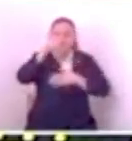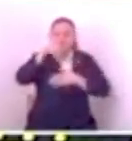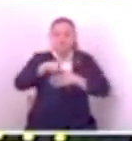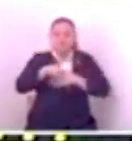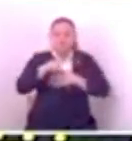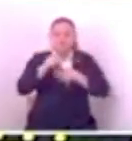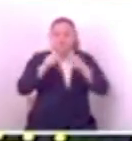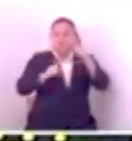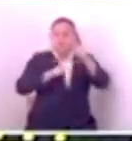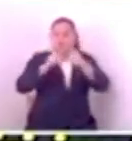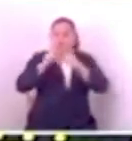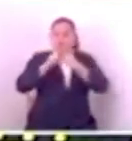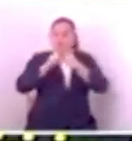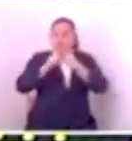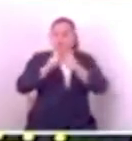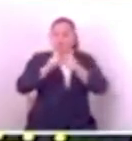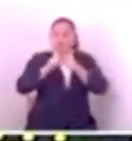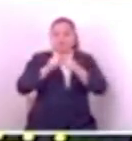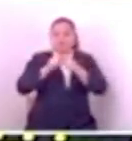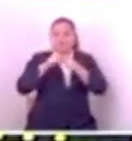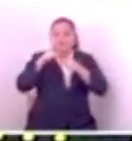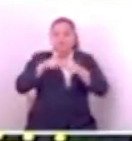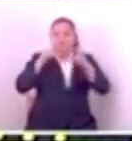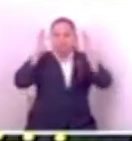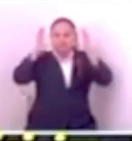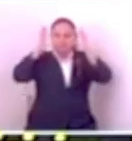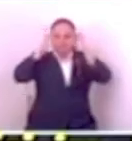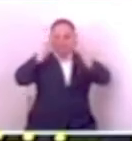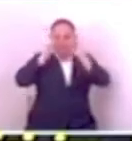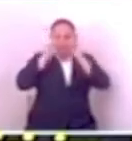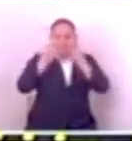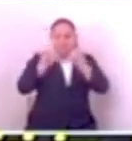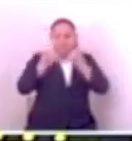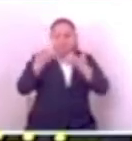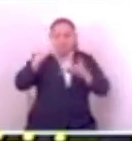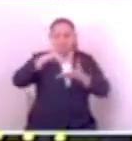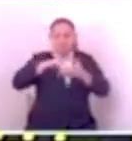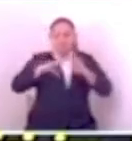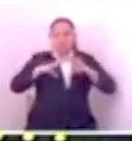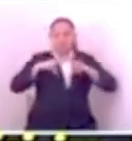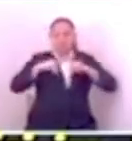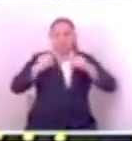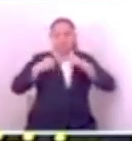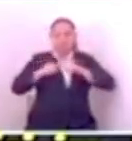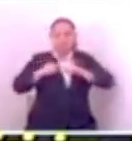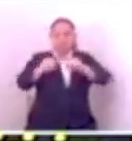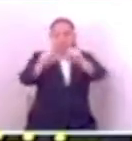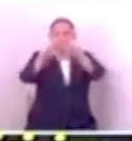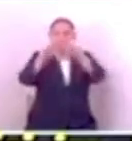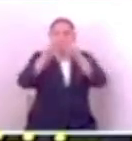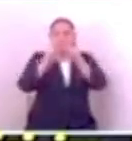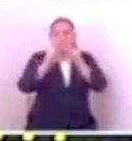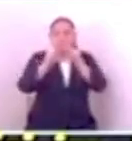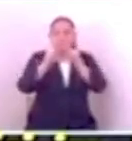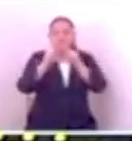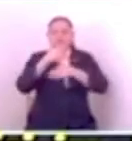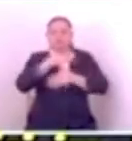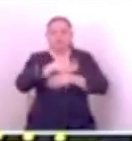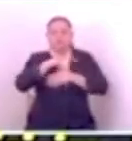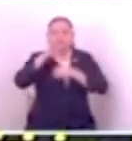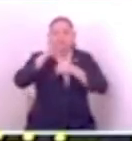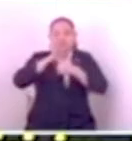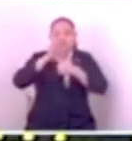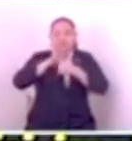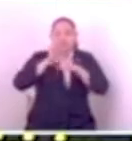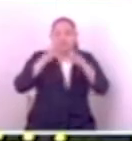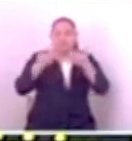marufiada que este señor cargó encima. Muy bonito su discurso y todo. Porque, miren, otro gallo les cantara a